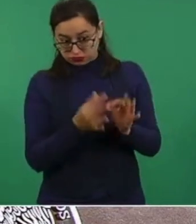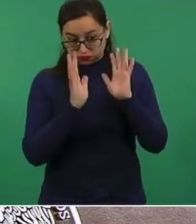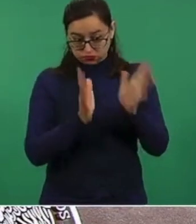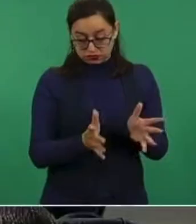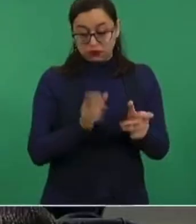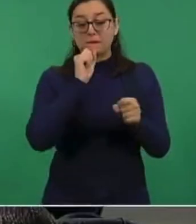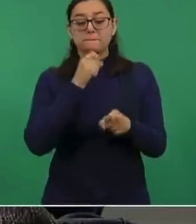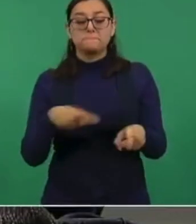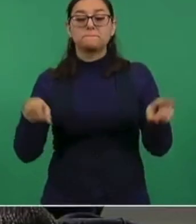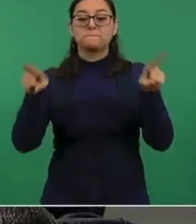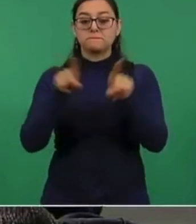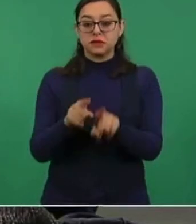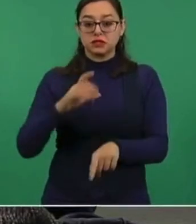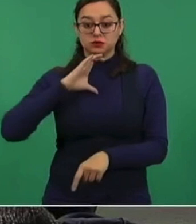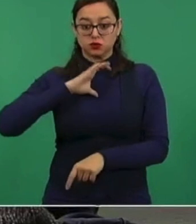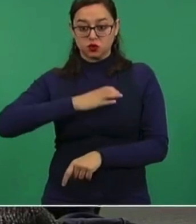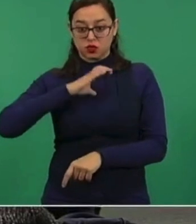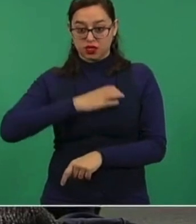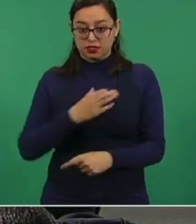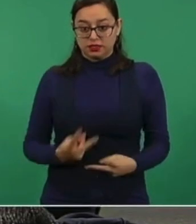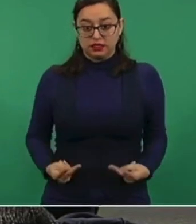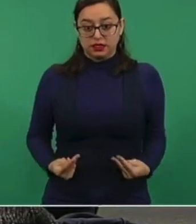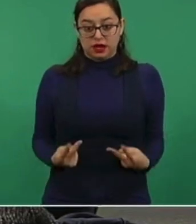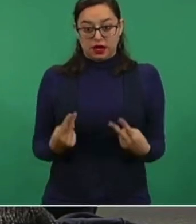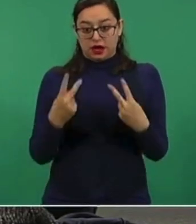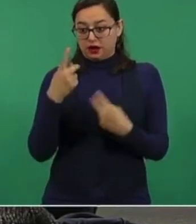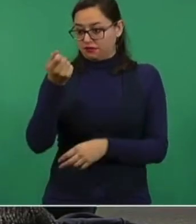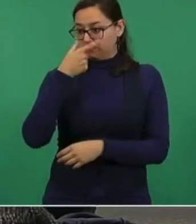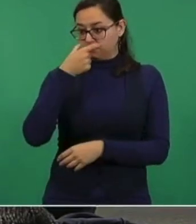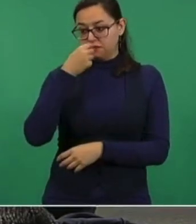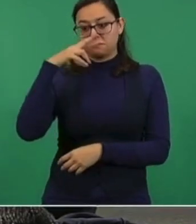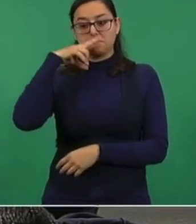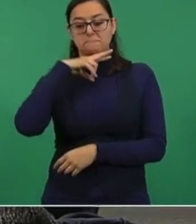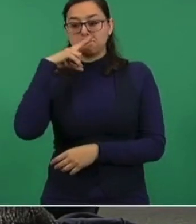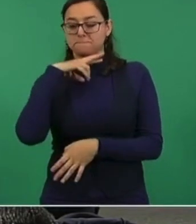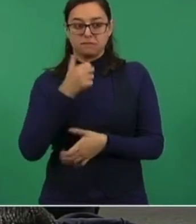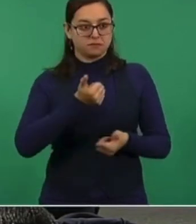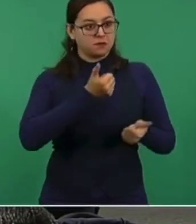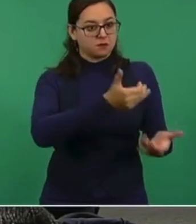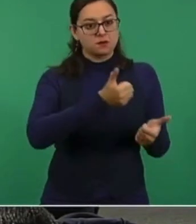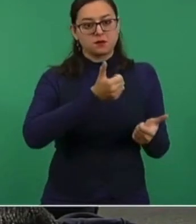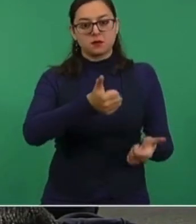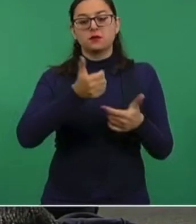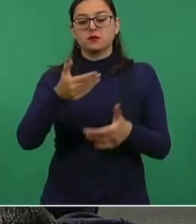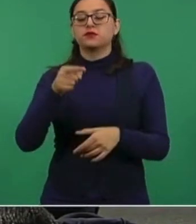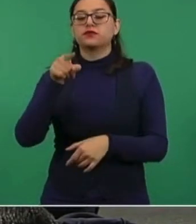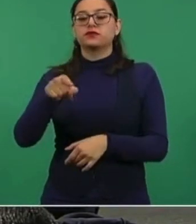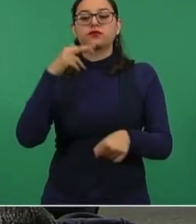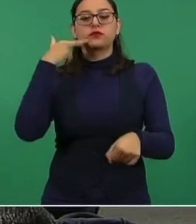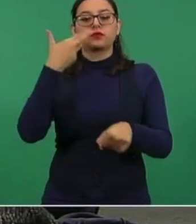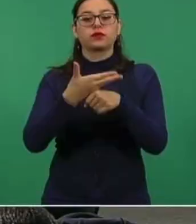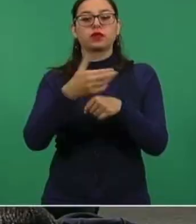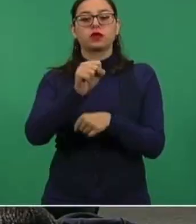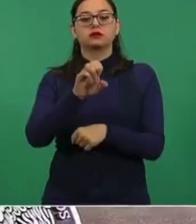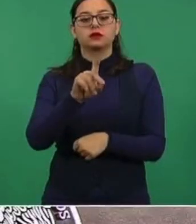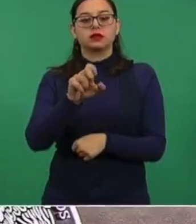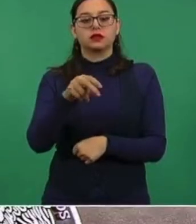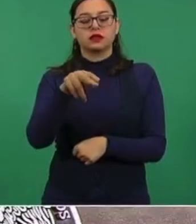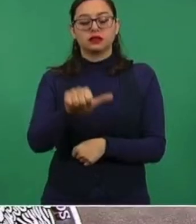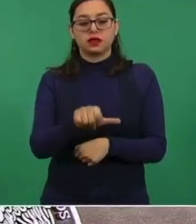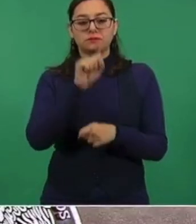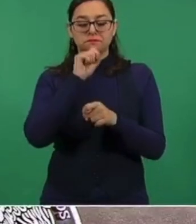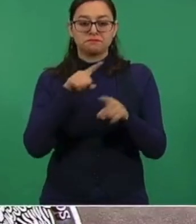oncológicos, por lo importante y relevante de estos, de red seca a través de la Sedena. La homologación de